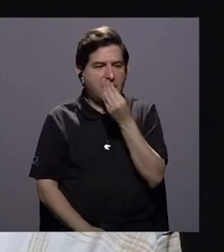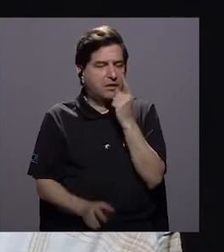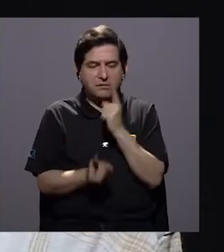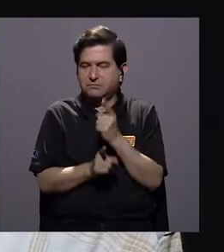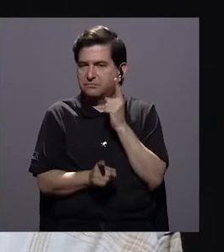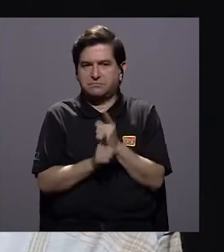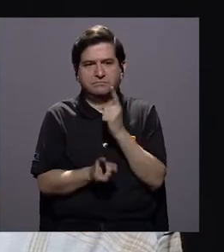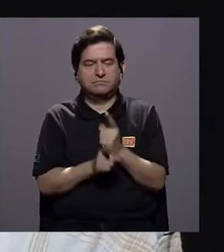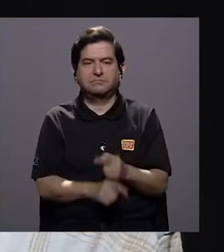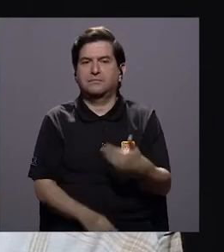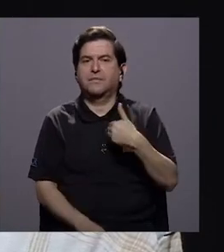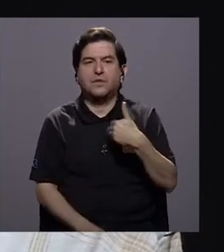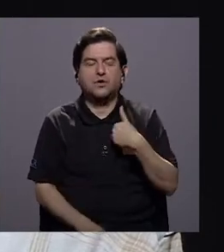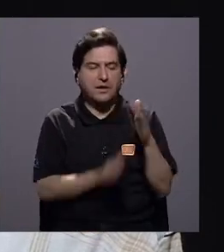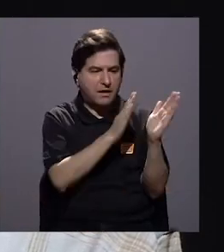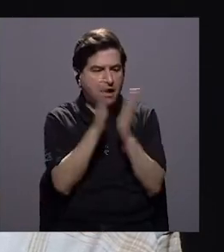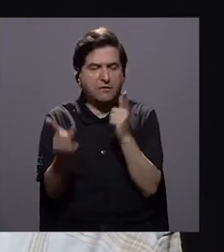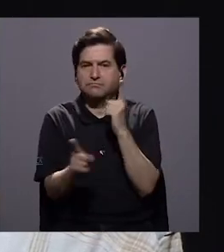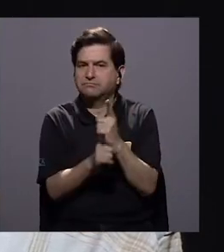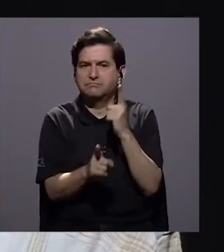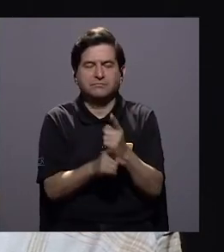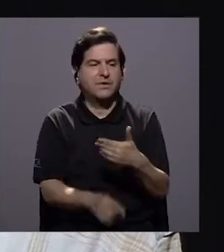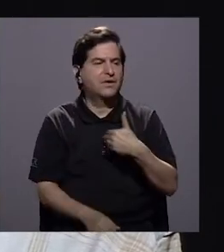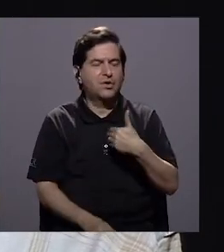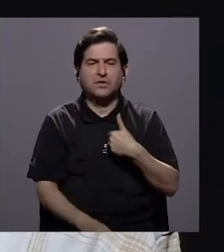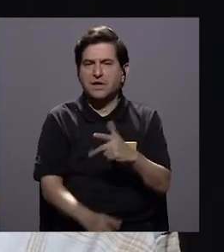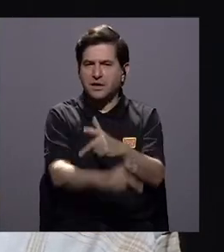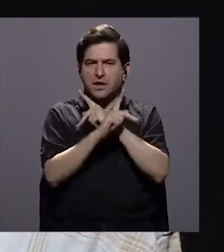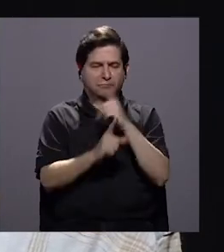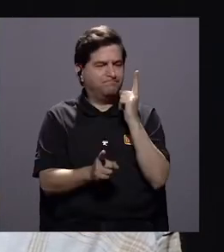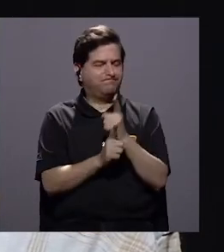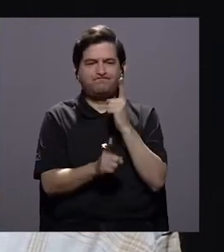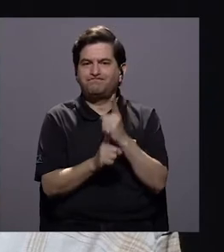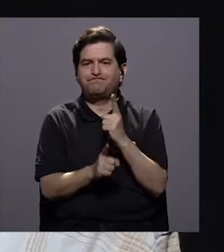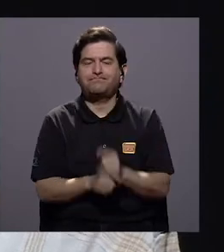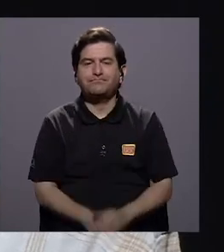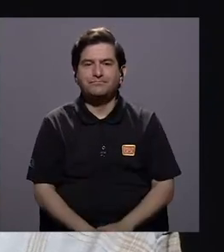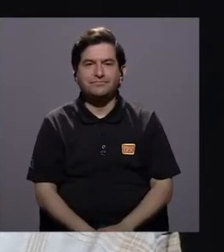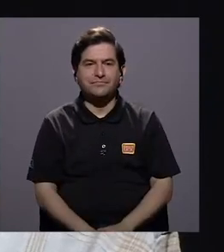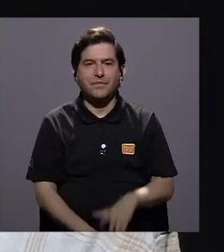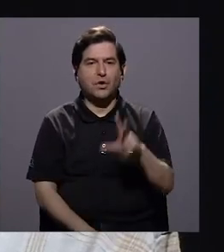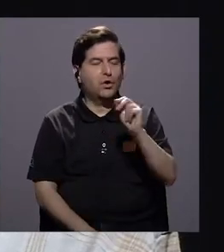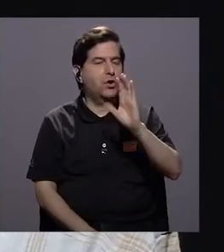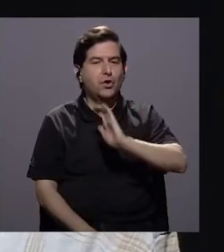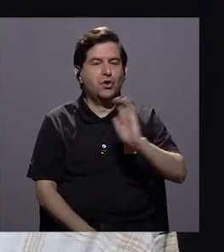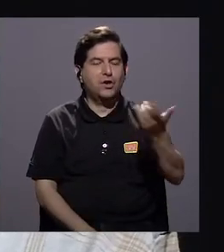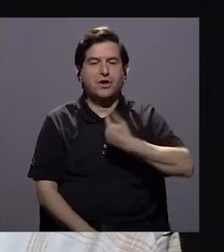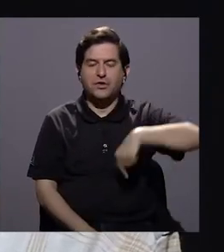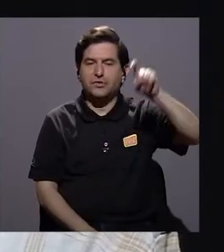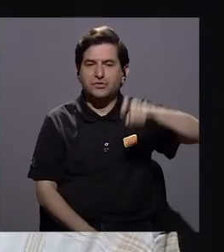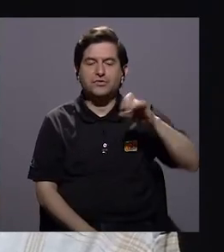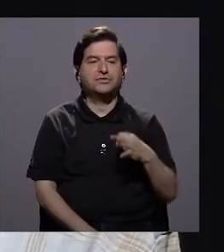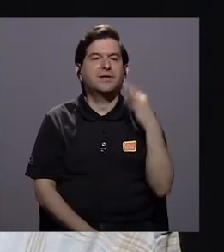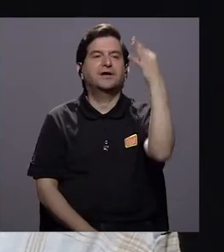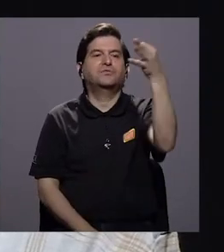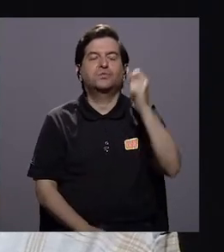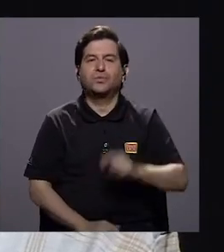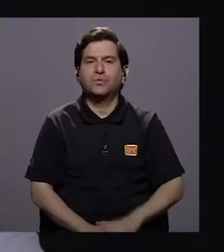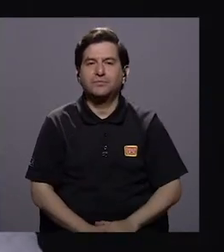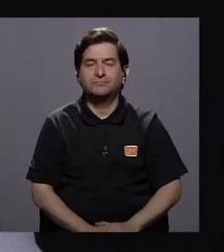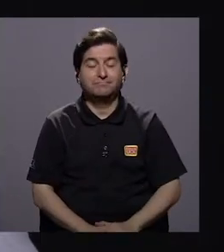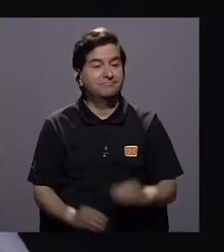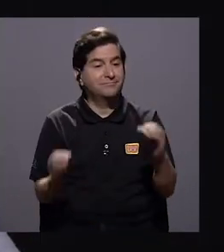nutrición adecuada, que no han tenido una formación adecuada, que no han tenido una protección adecuada, no van a ser los niños que necesitamos en el futuro.